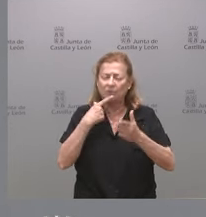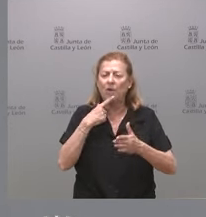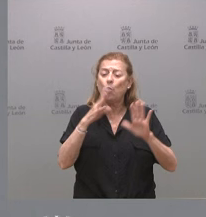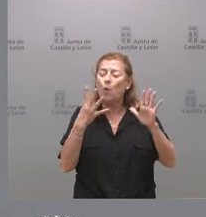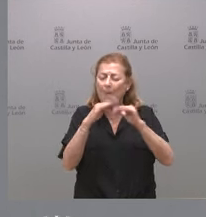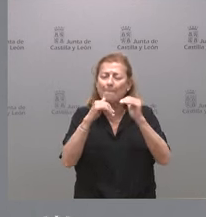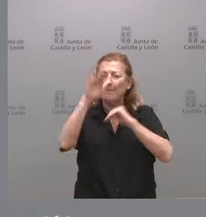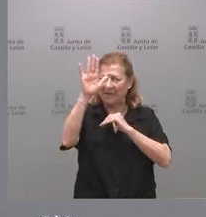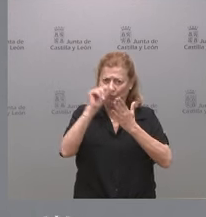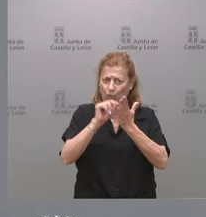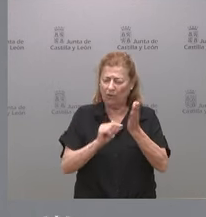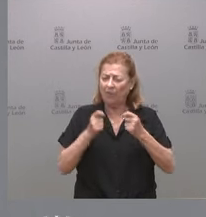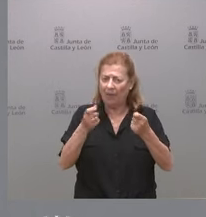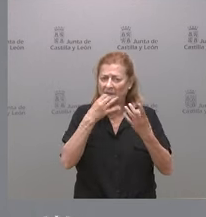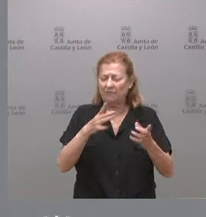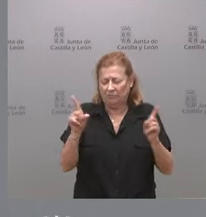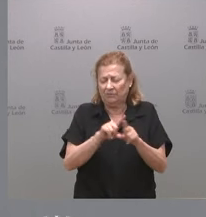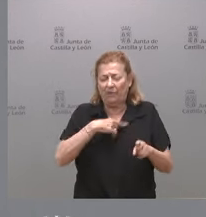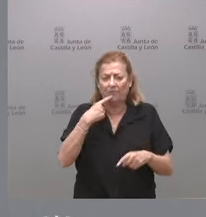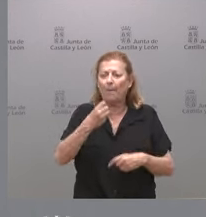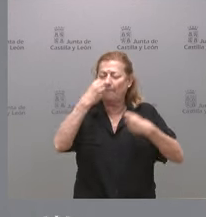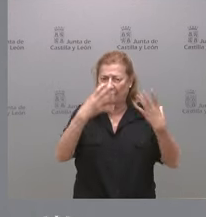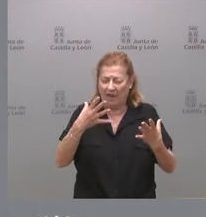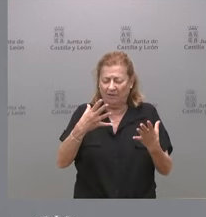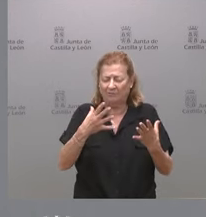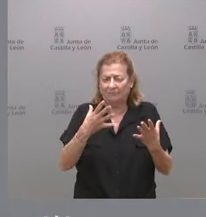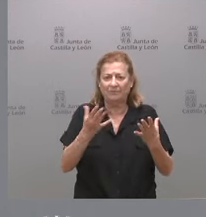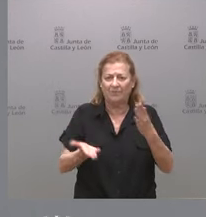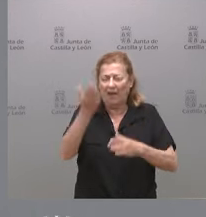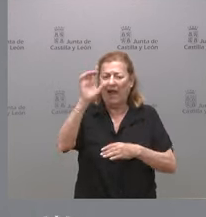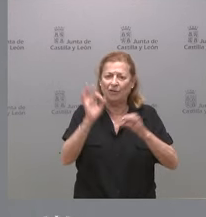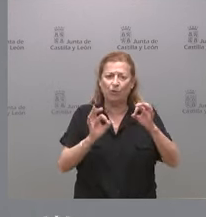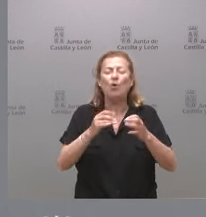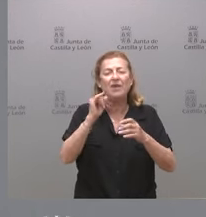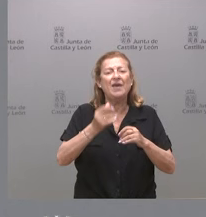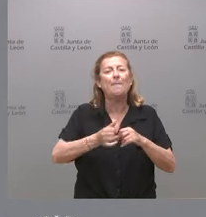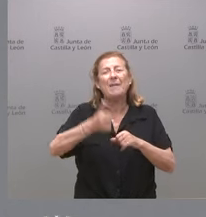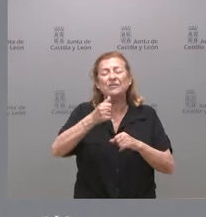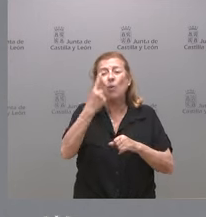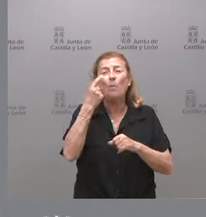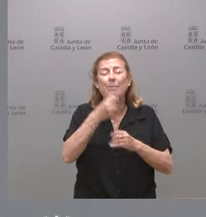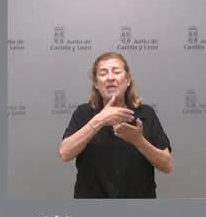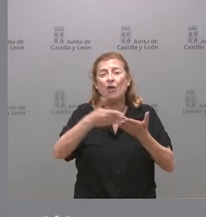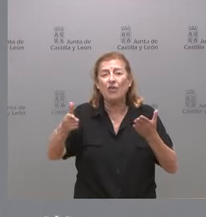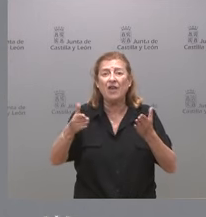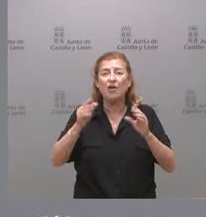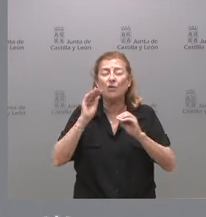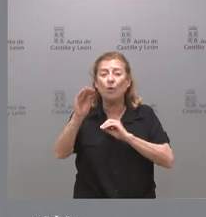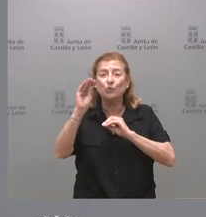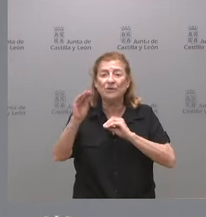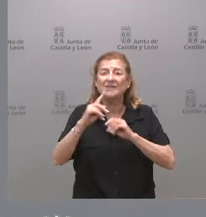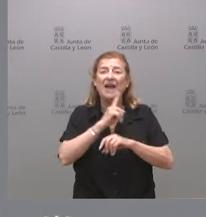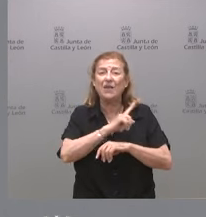9. Por tanto, un sobresaliente es lo que tiene de valoración este servicio y tuvo más de un millón de consultas anuales